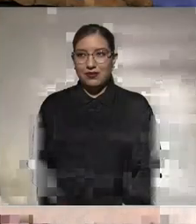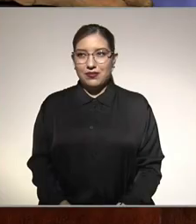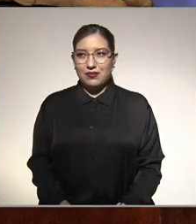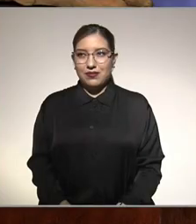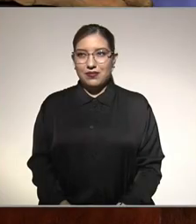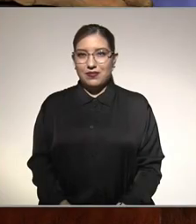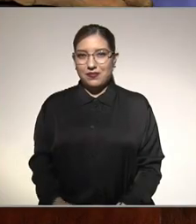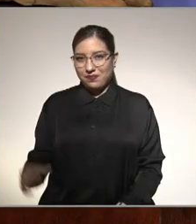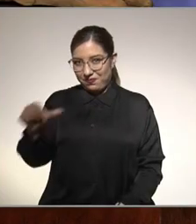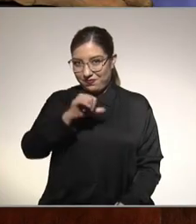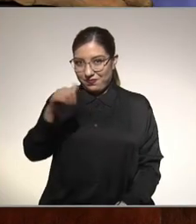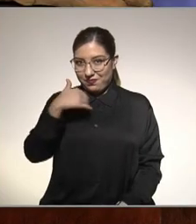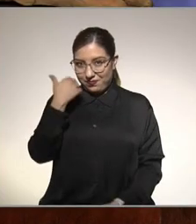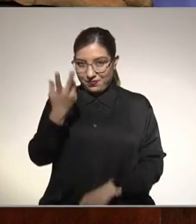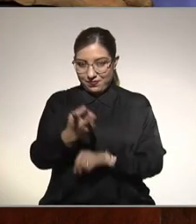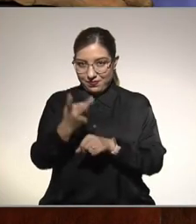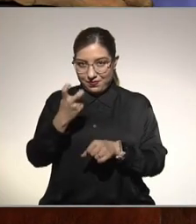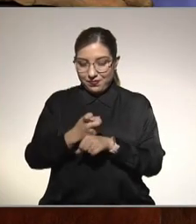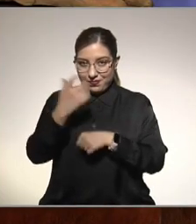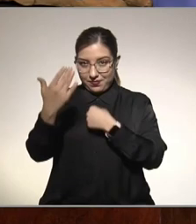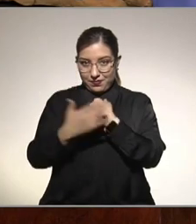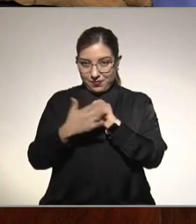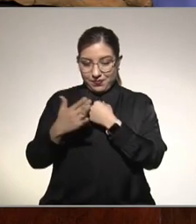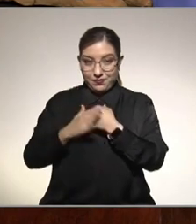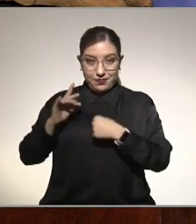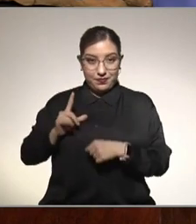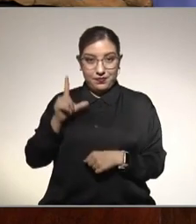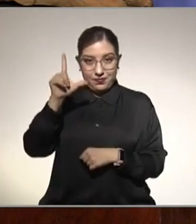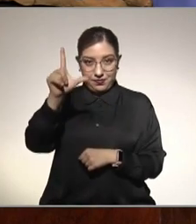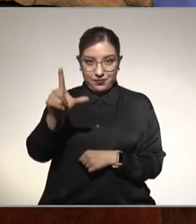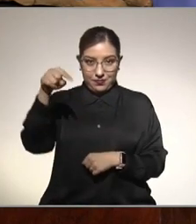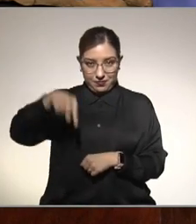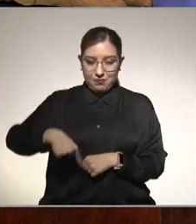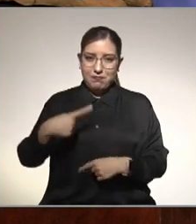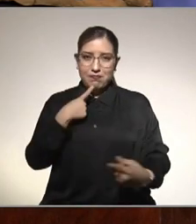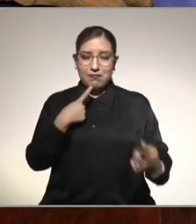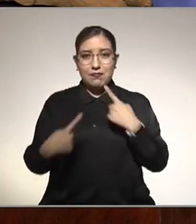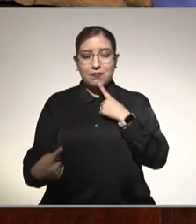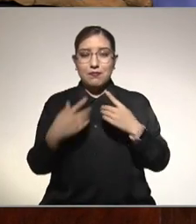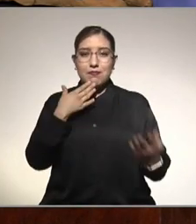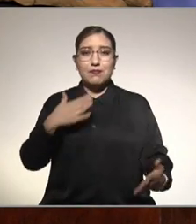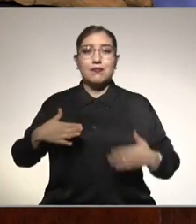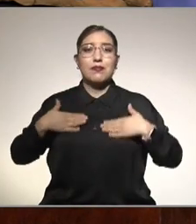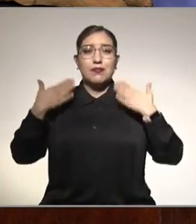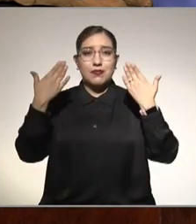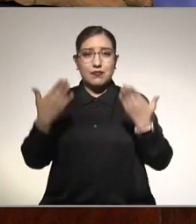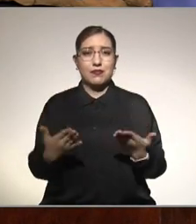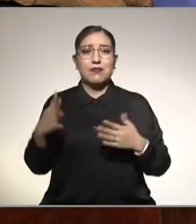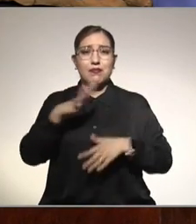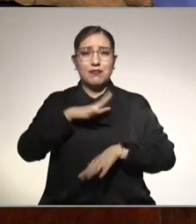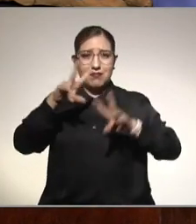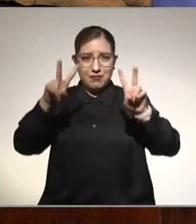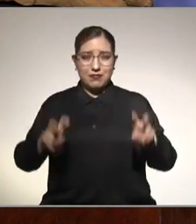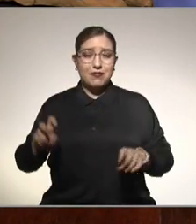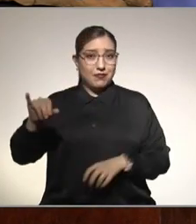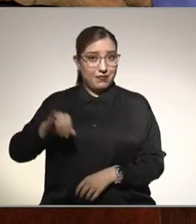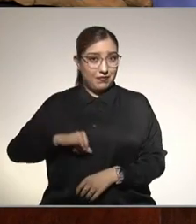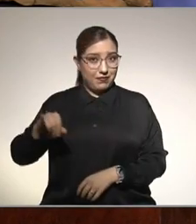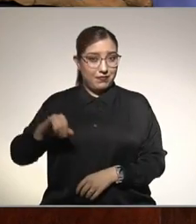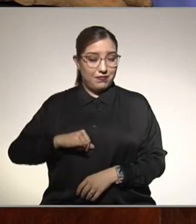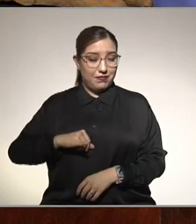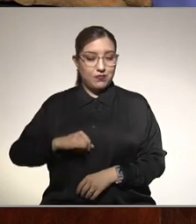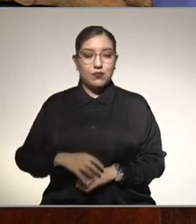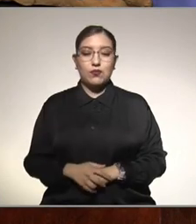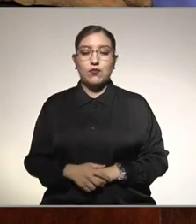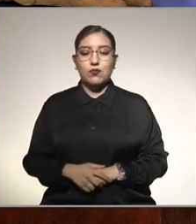quiero invitarle a que nos acompañe el próximo lunes aquí en Diálogos en Confianza porque vamos a platicar de un tema muy interesante que es cuando